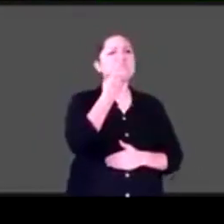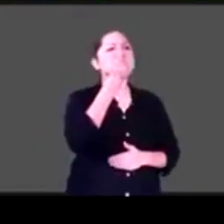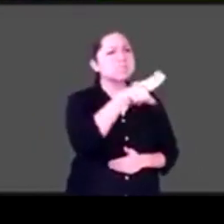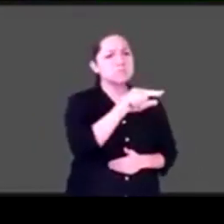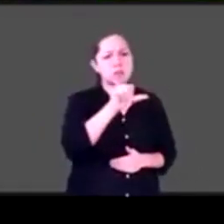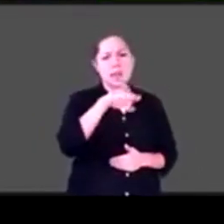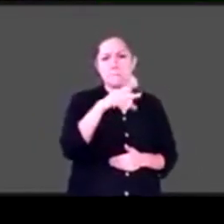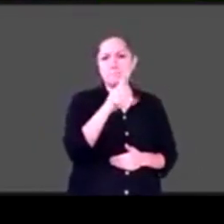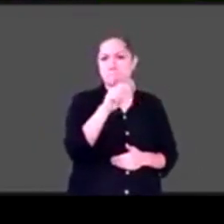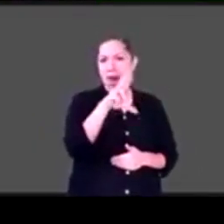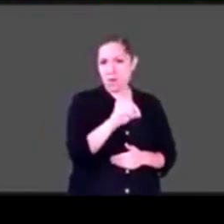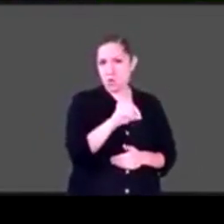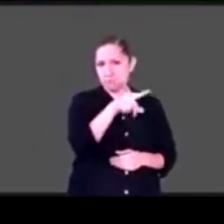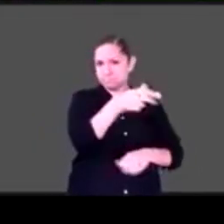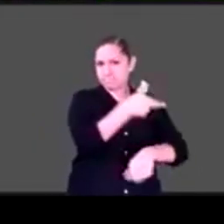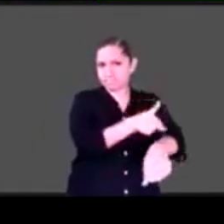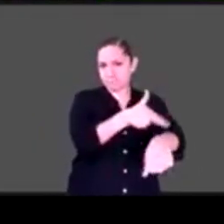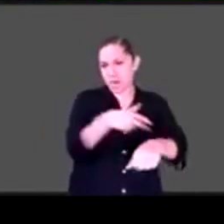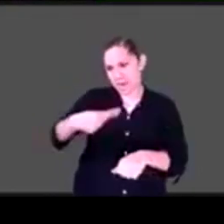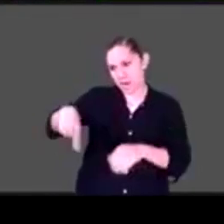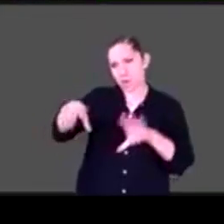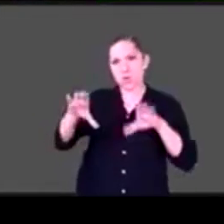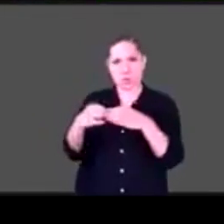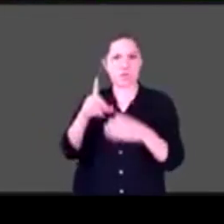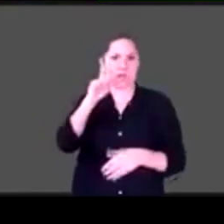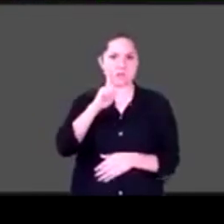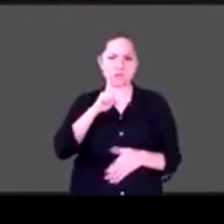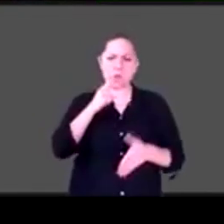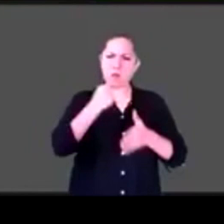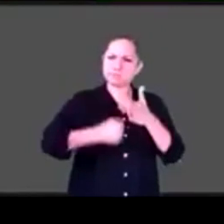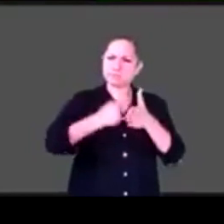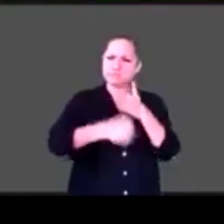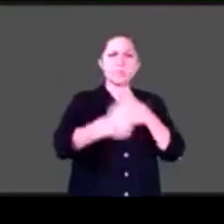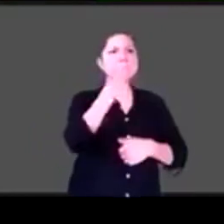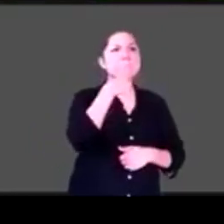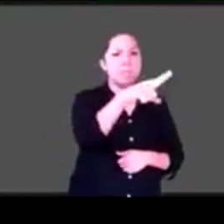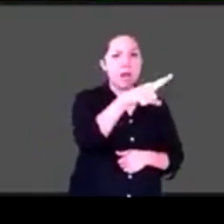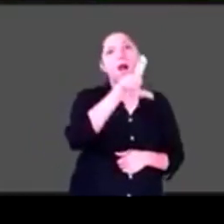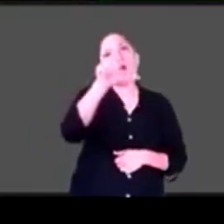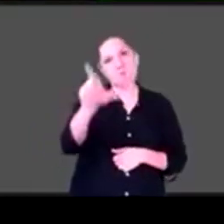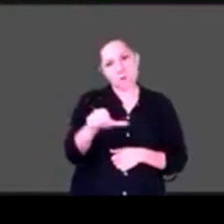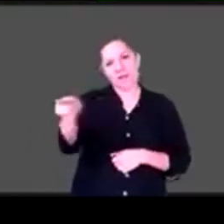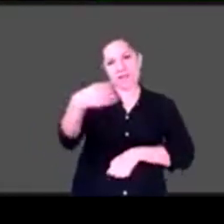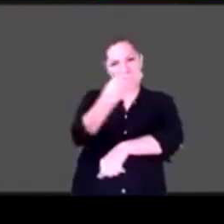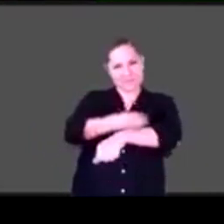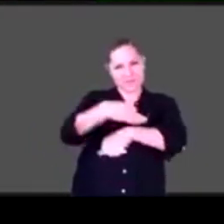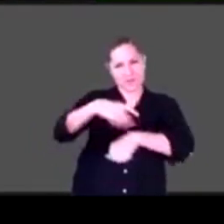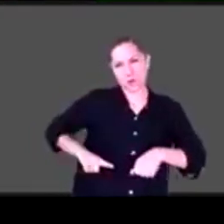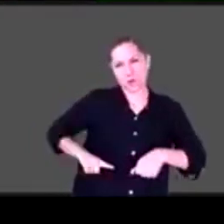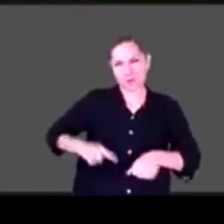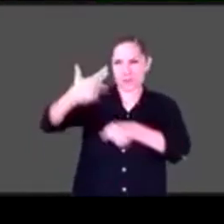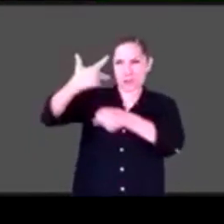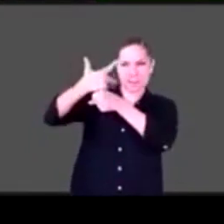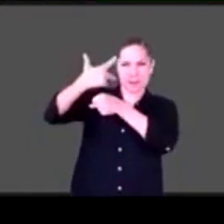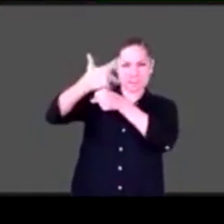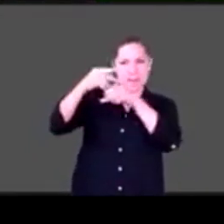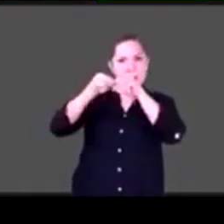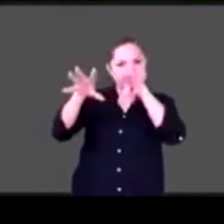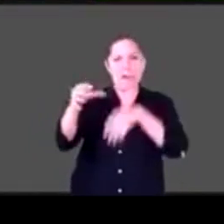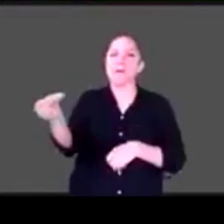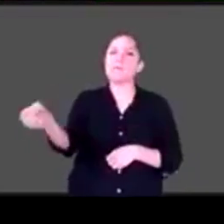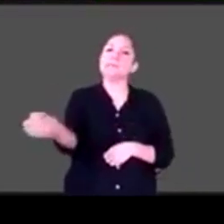la comunidad sorda que empezó a ver lenguas señas mexicanas en las conferencias de la tarde. Este, fue gracias a